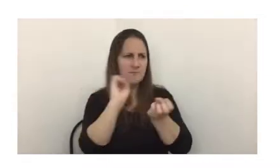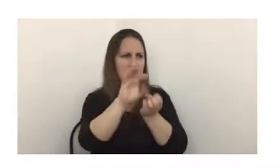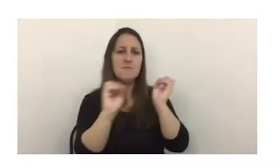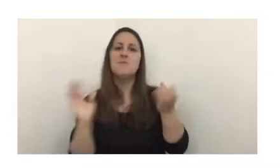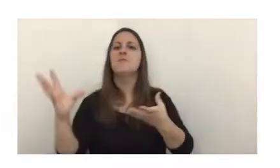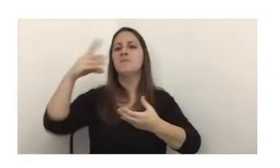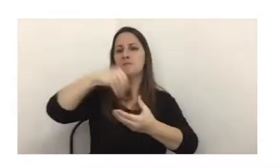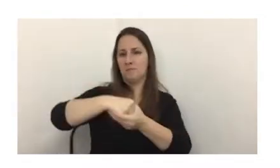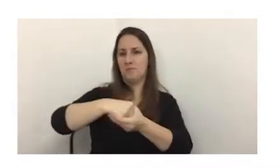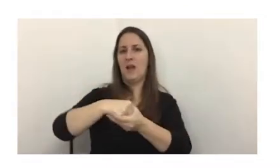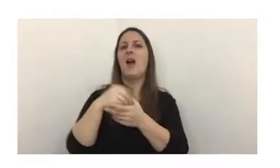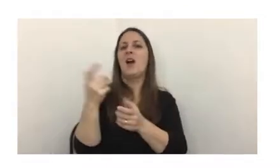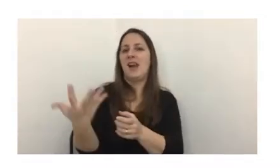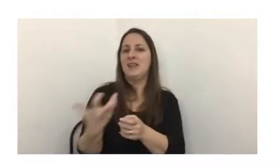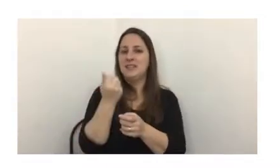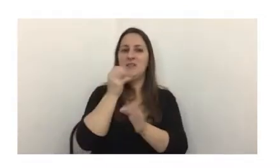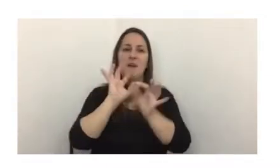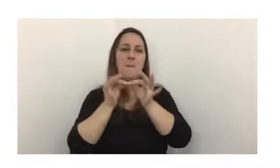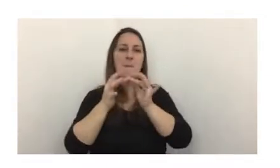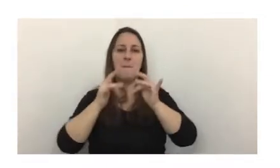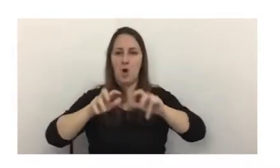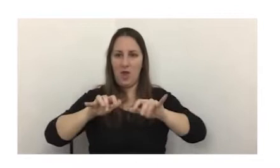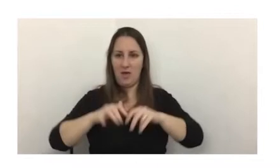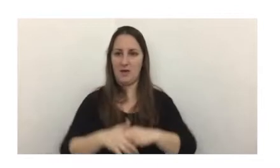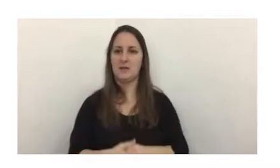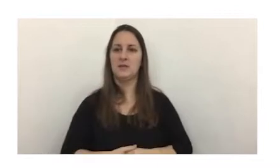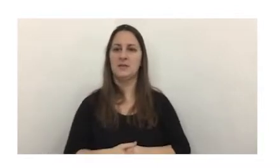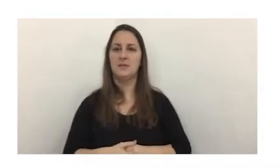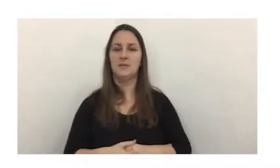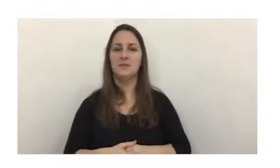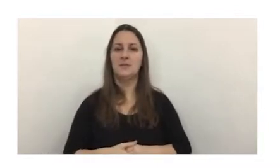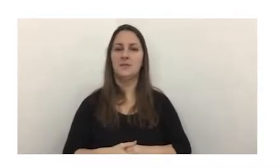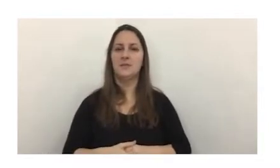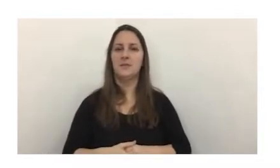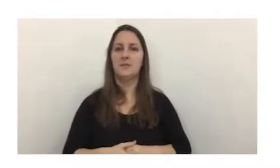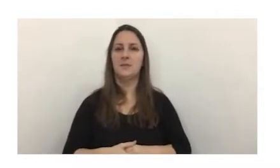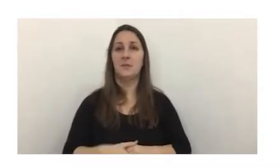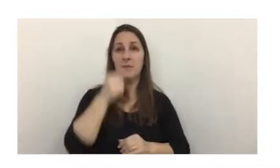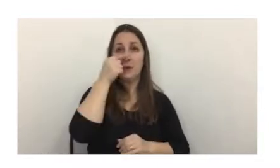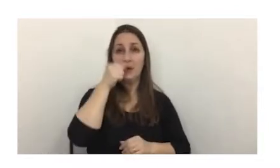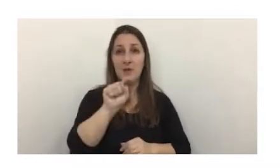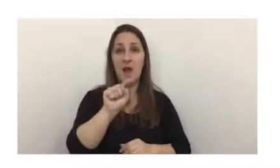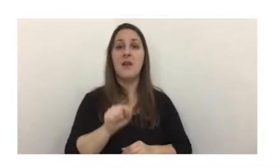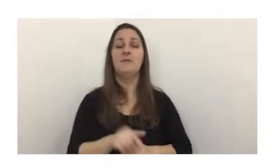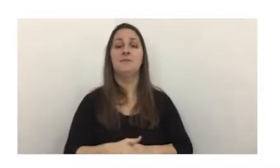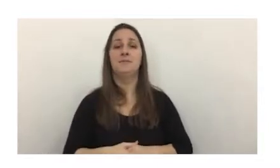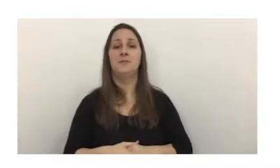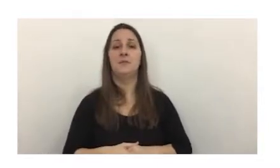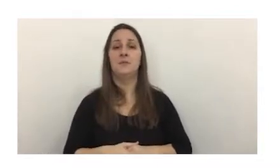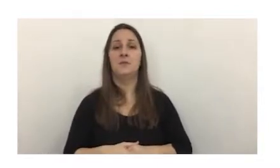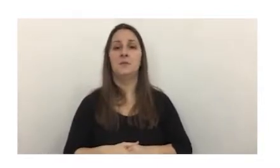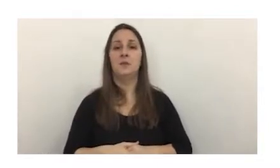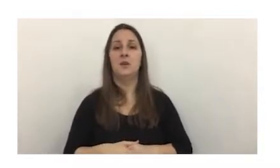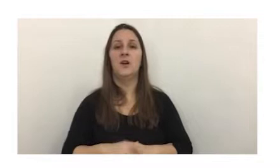al bloque, reciben criptomonedas Por eso es otra forma de adquirir criptomonedas Y finalmente, ¿cómo medio de